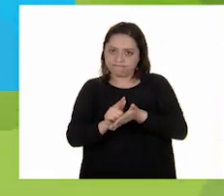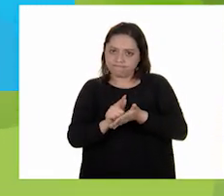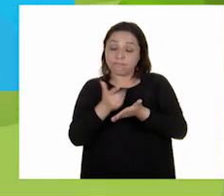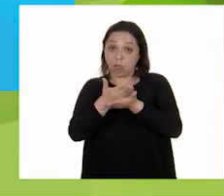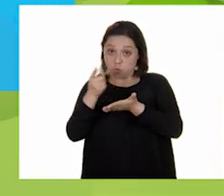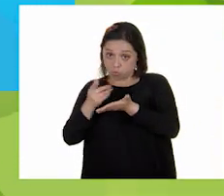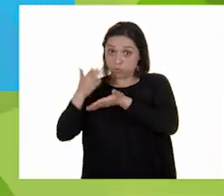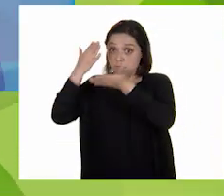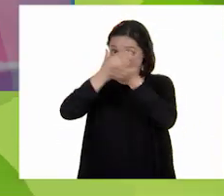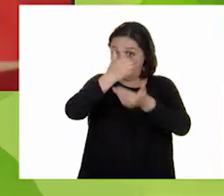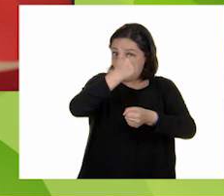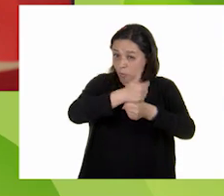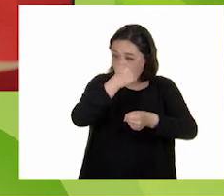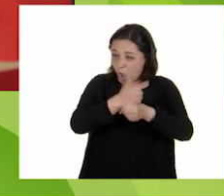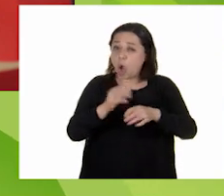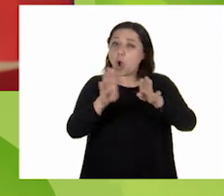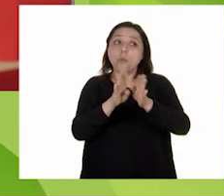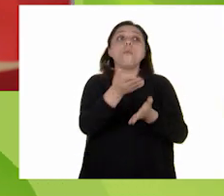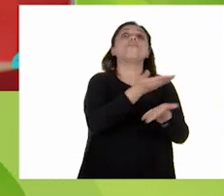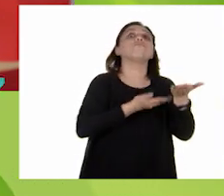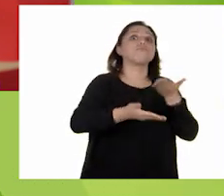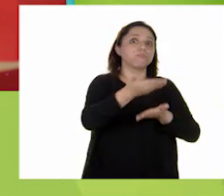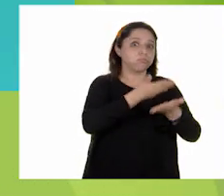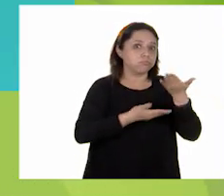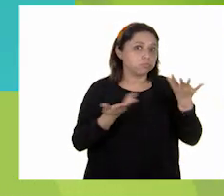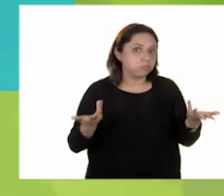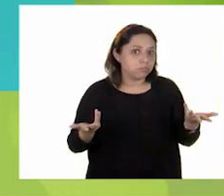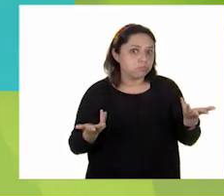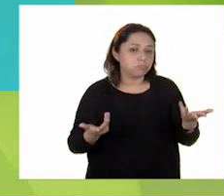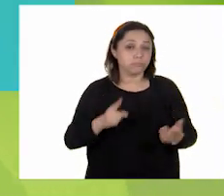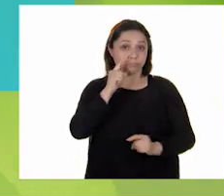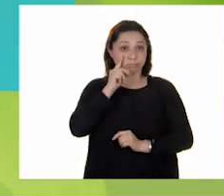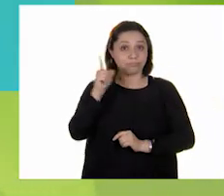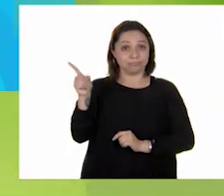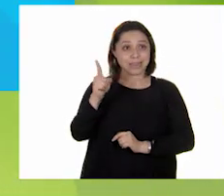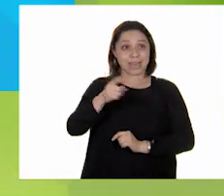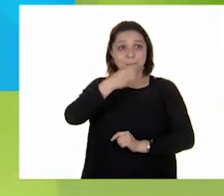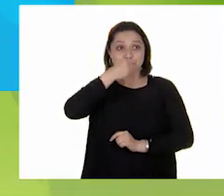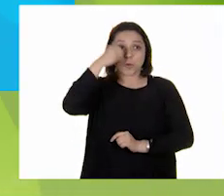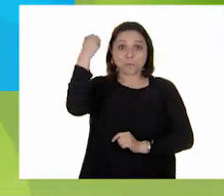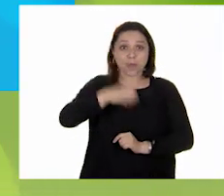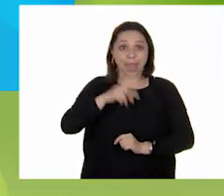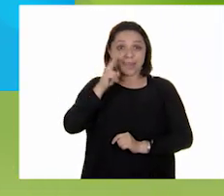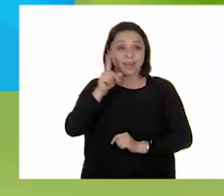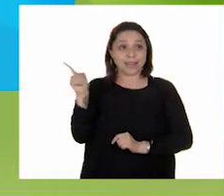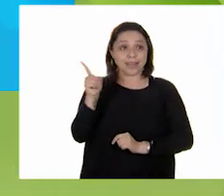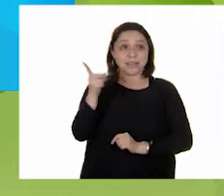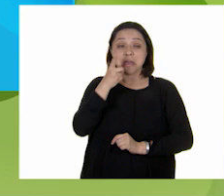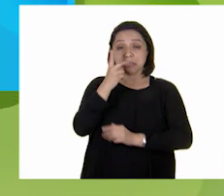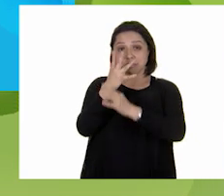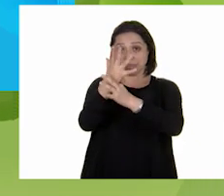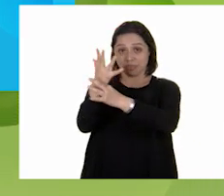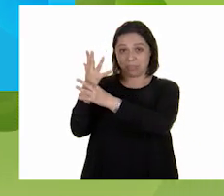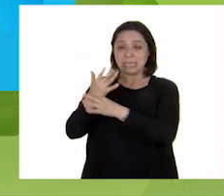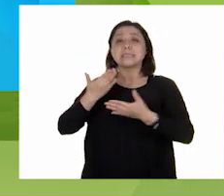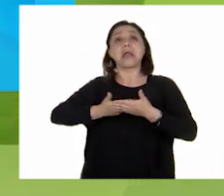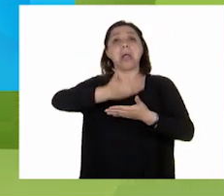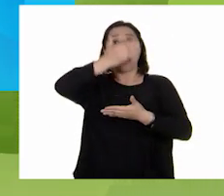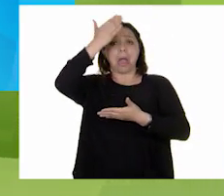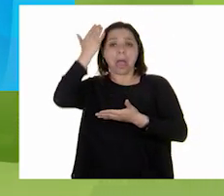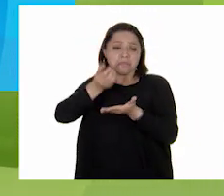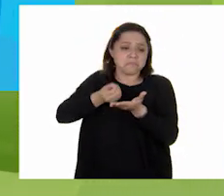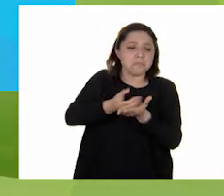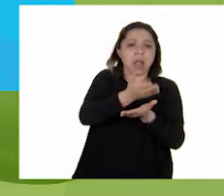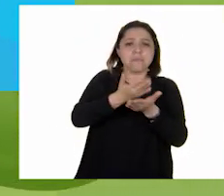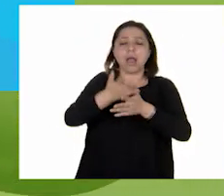de tus abuelos? ¿Ya vieron la misión uno de Selmy? Se ve muy padre su proyecto. Ella nos cuenta que antes salía a jugar al